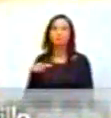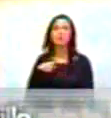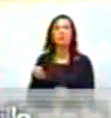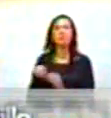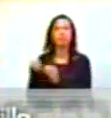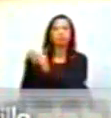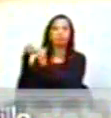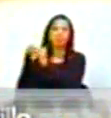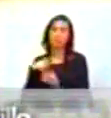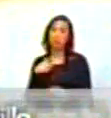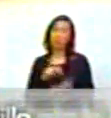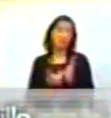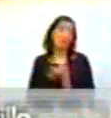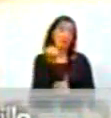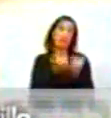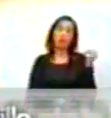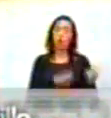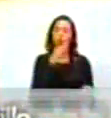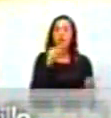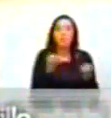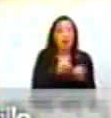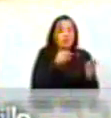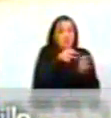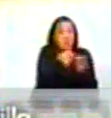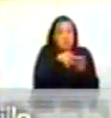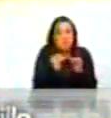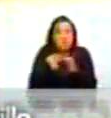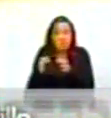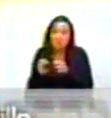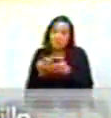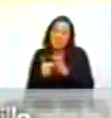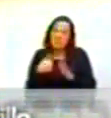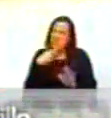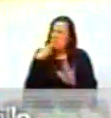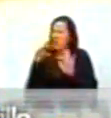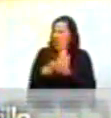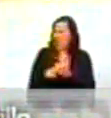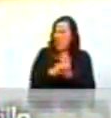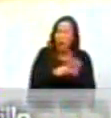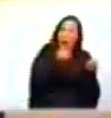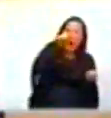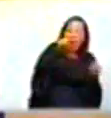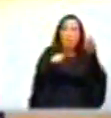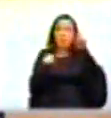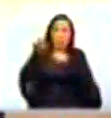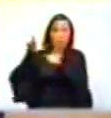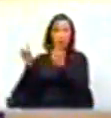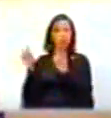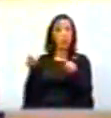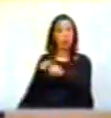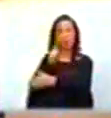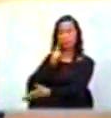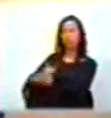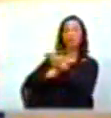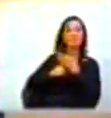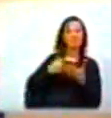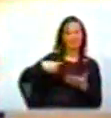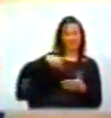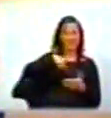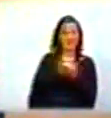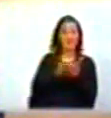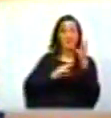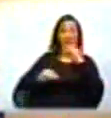No terminaría, señor presidente, si le entraba todos los detalles. Les voy a dar algunos ejemplos saltones que se dice, que ilustran de lo que estamos hablando.